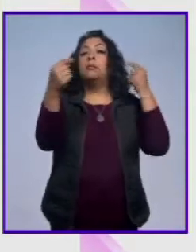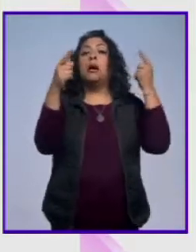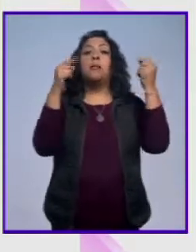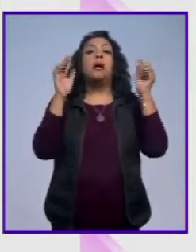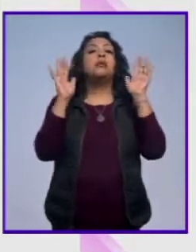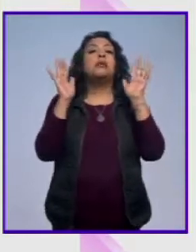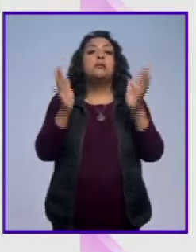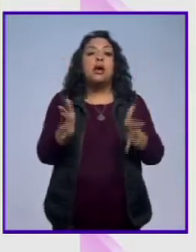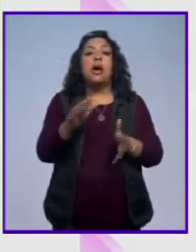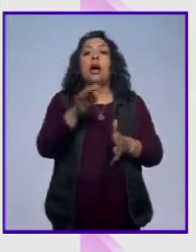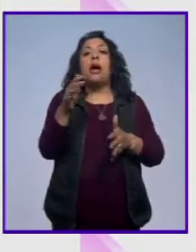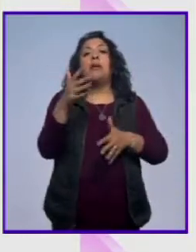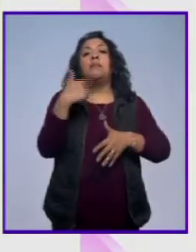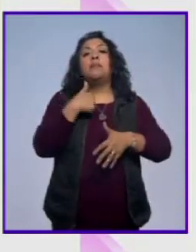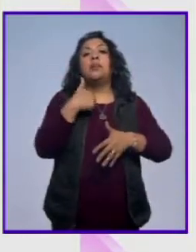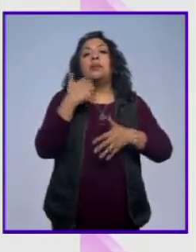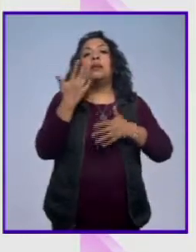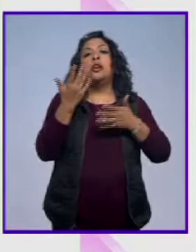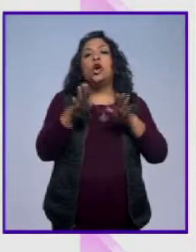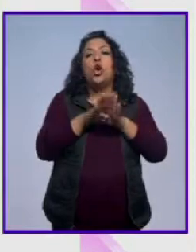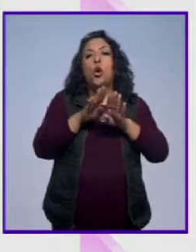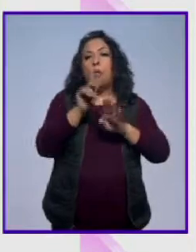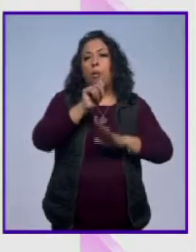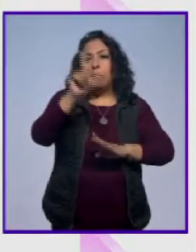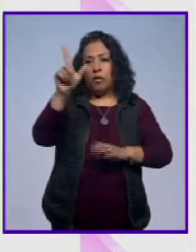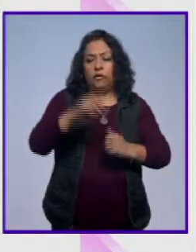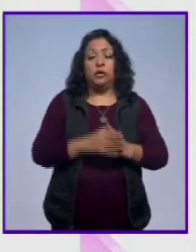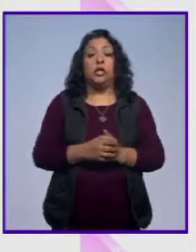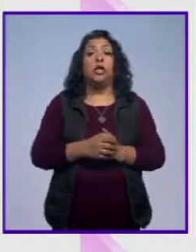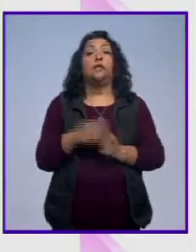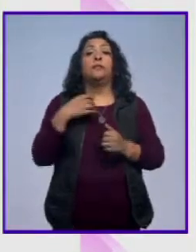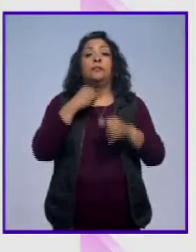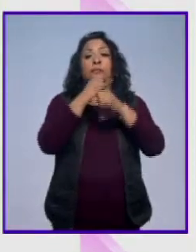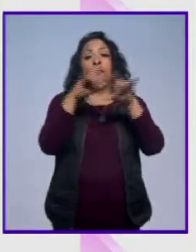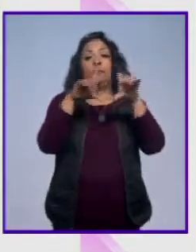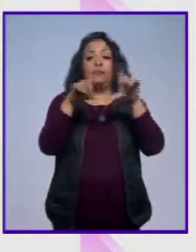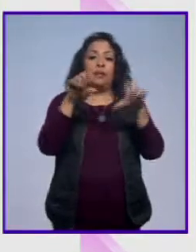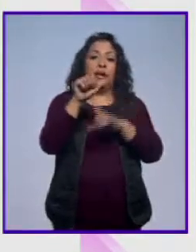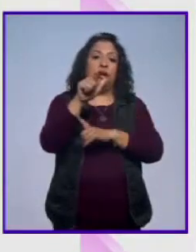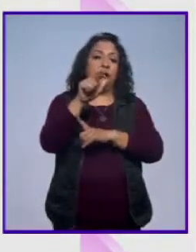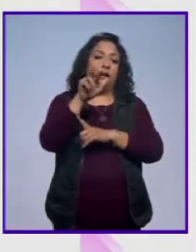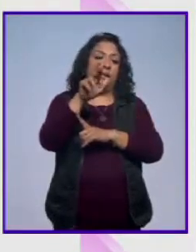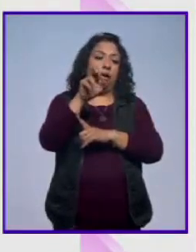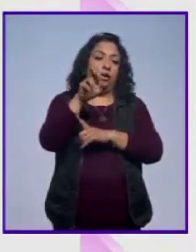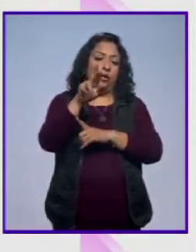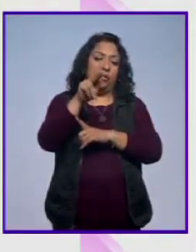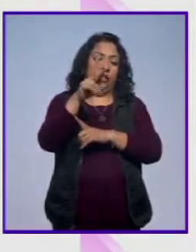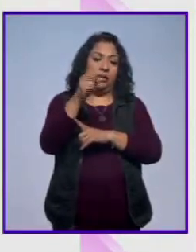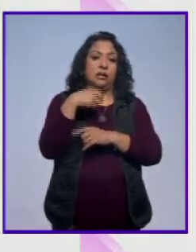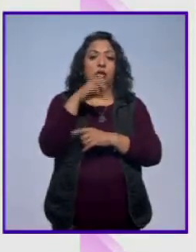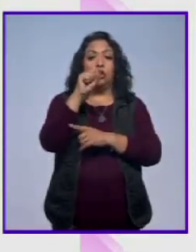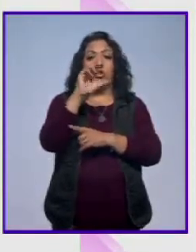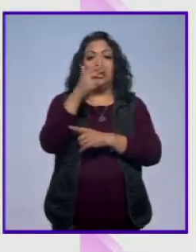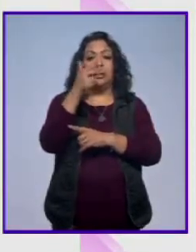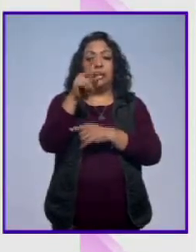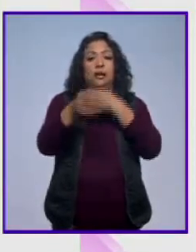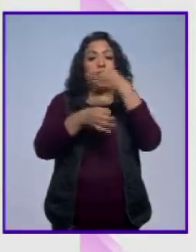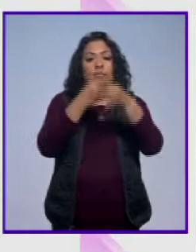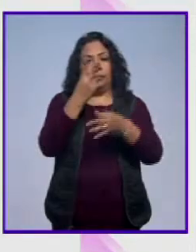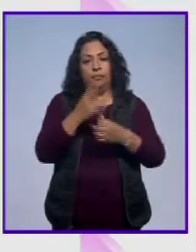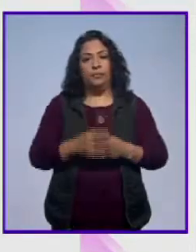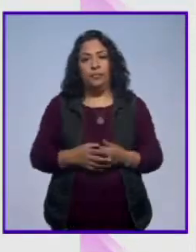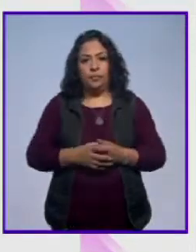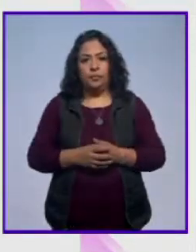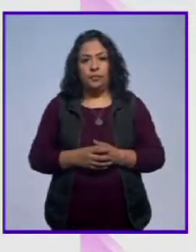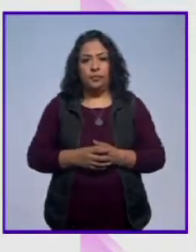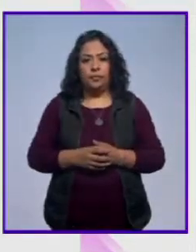tienes en una carrera. Con información y texto de Salvador Perches Galván, Óscar Helguera, Noticias 22.